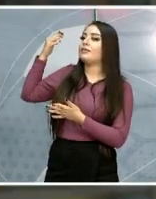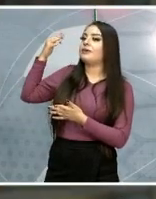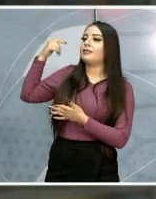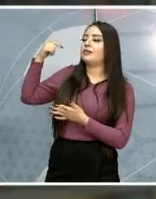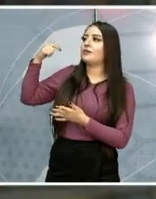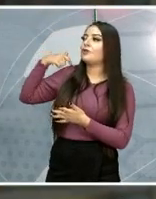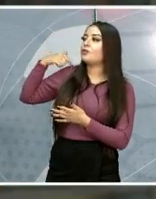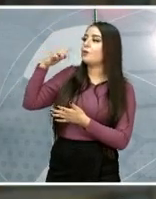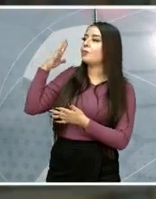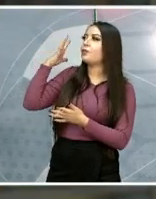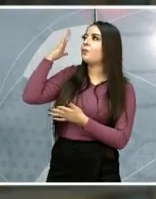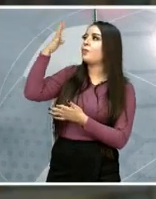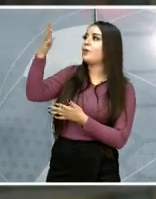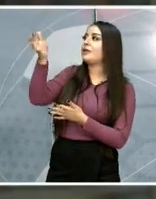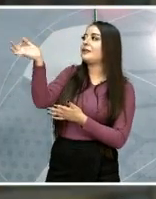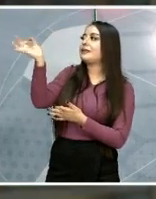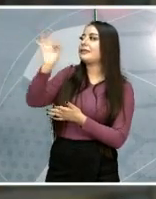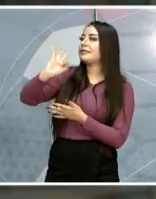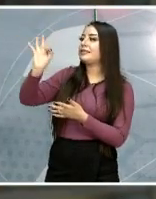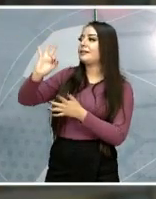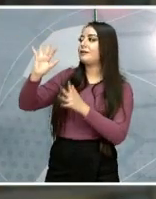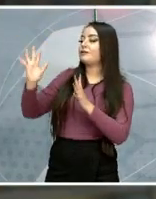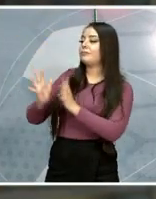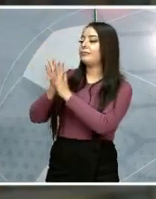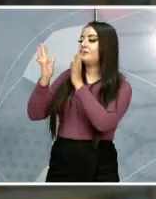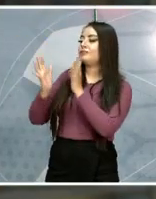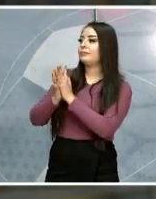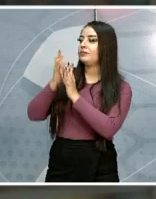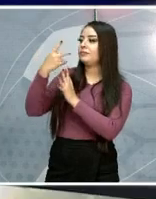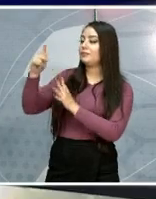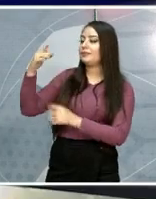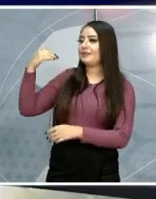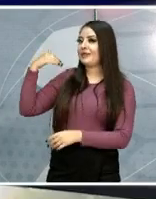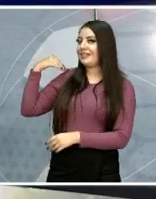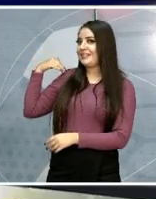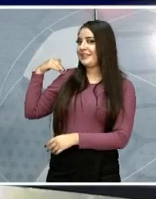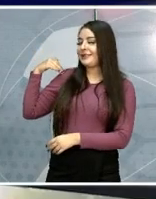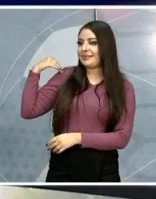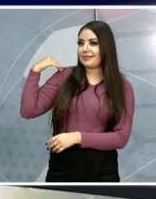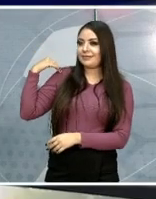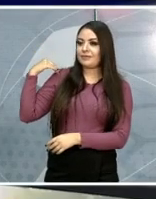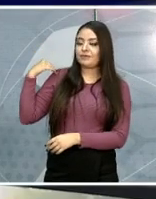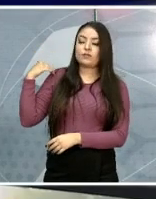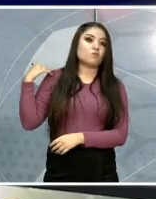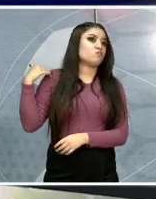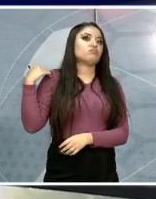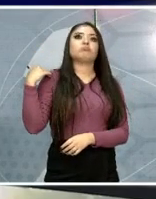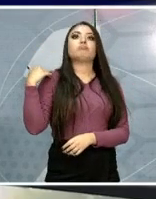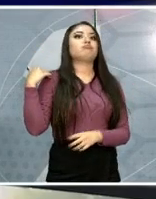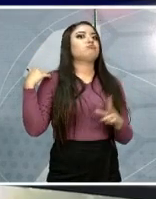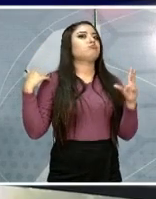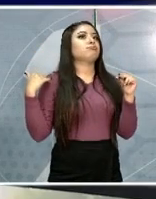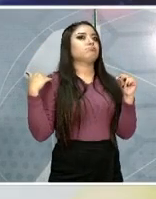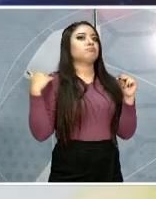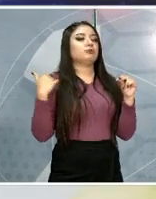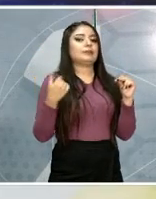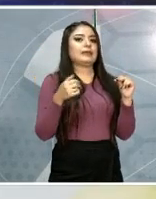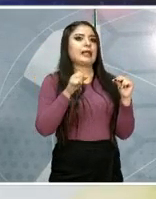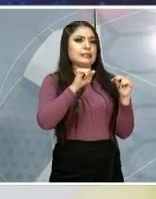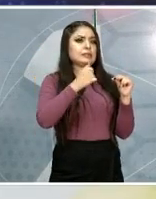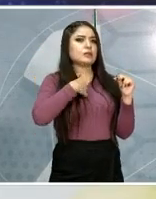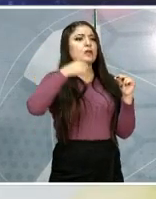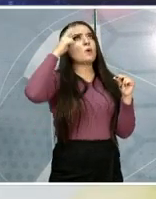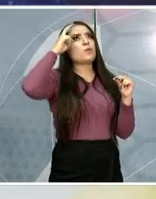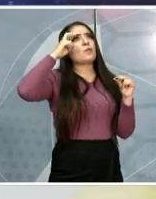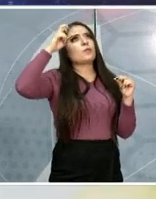un certamen de belleza, Gabriela? No, sí era mi sueño, pero realmente nunca